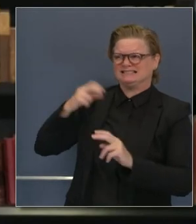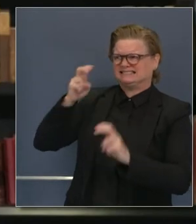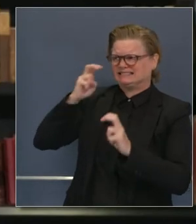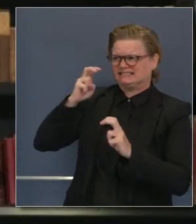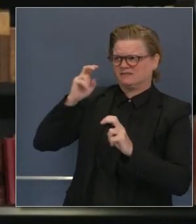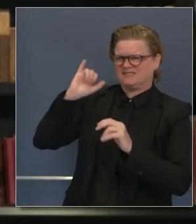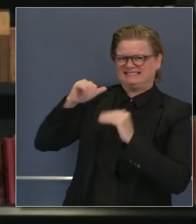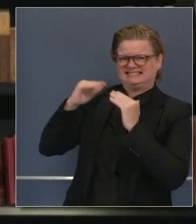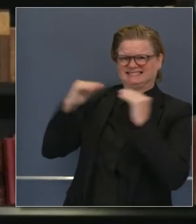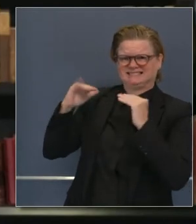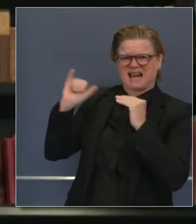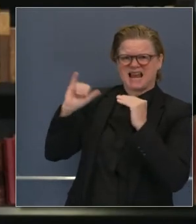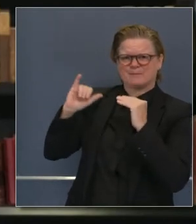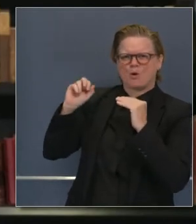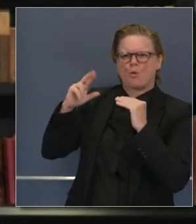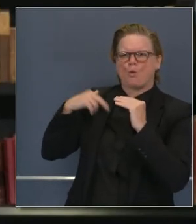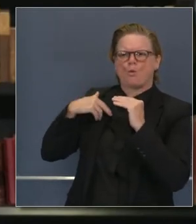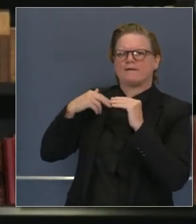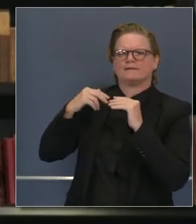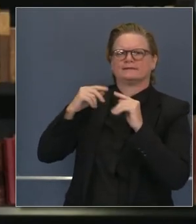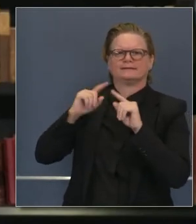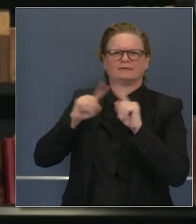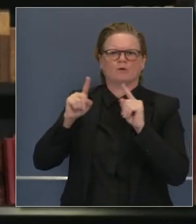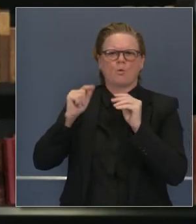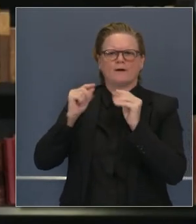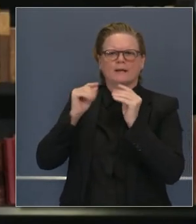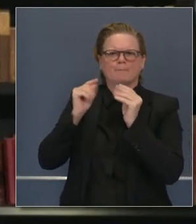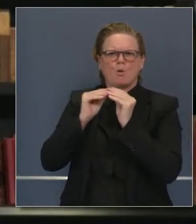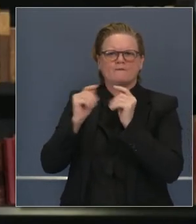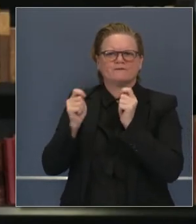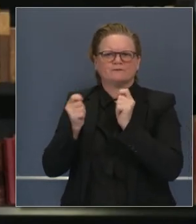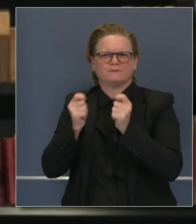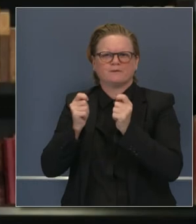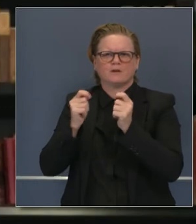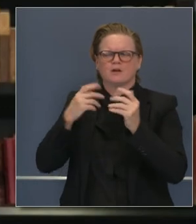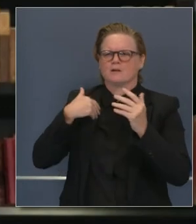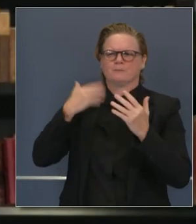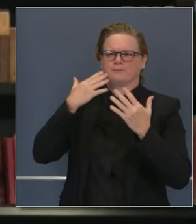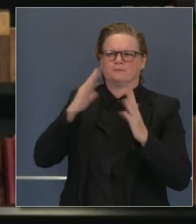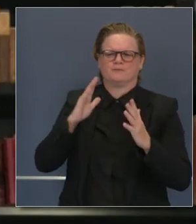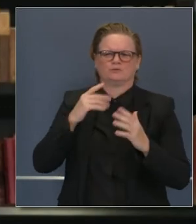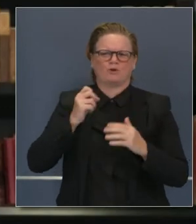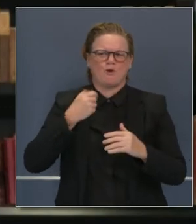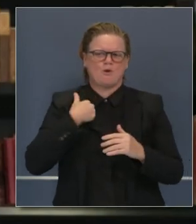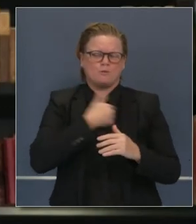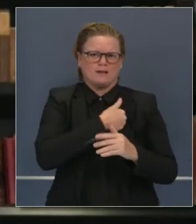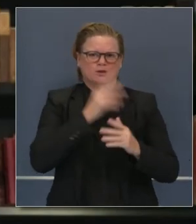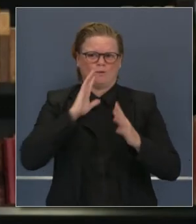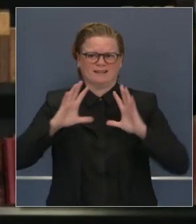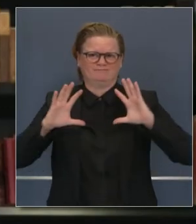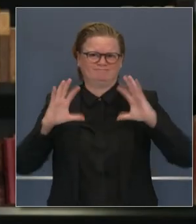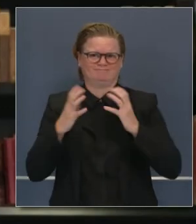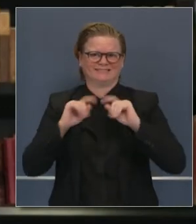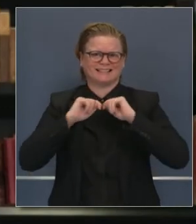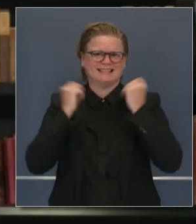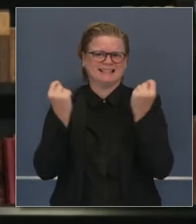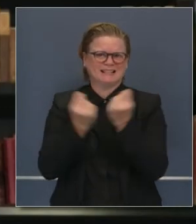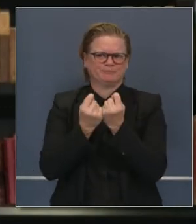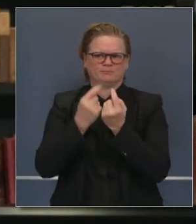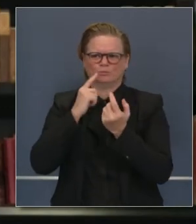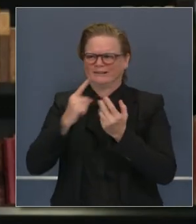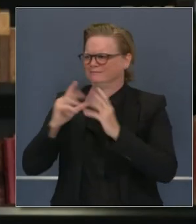los sectores, trabajando específicamente con los equipos de salubridad, viendo los datos y los datos guían nuestras